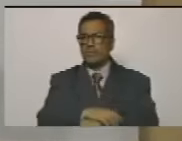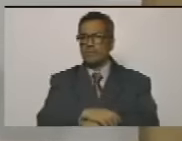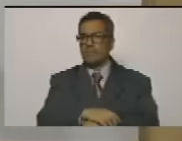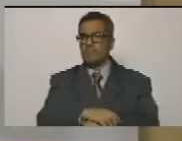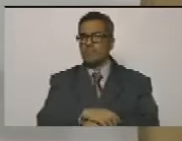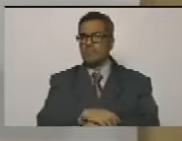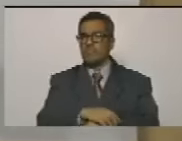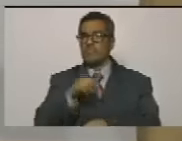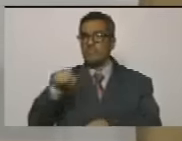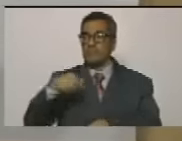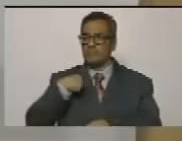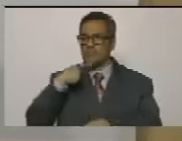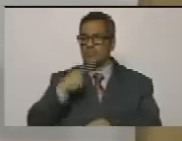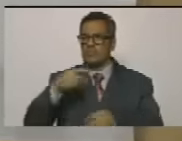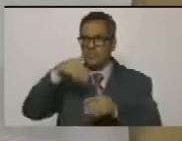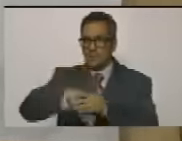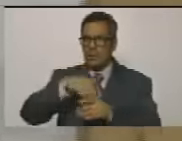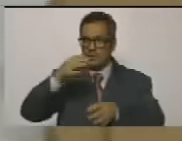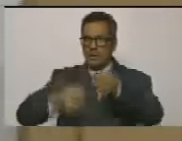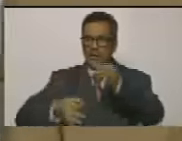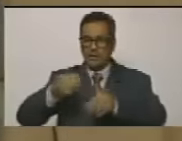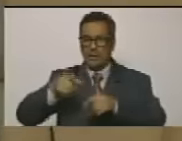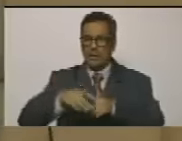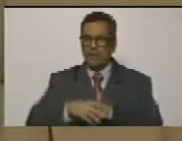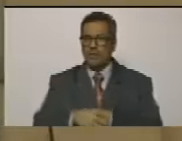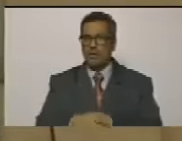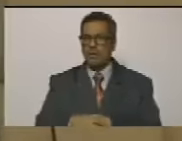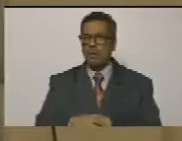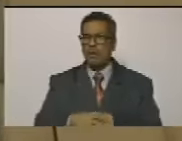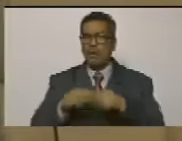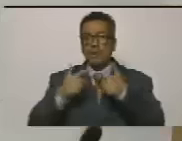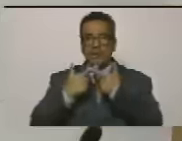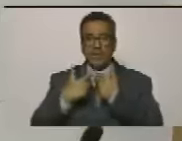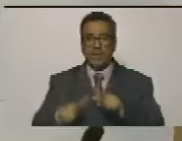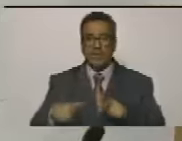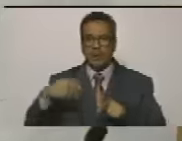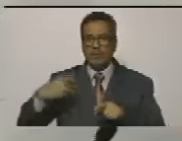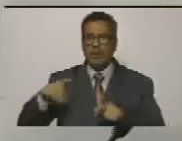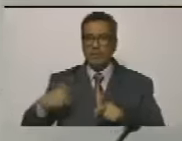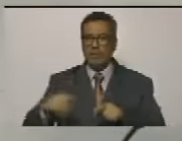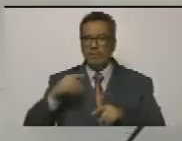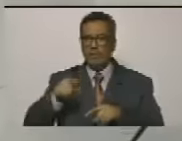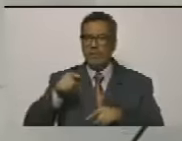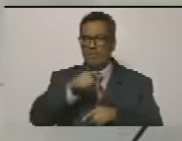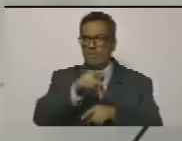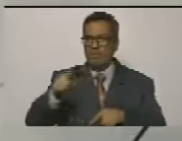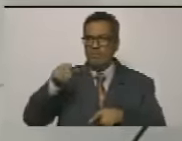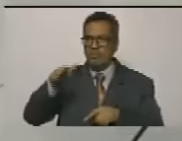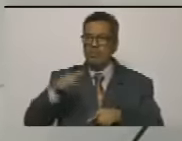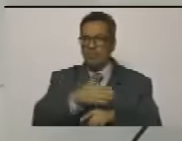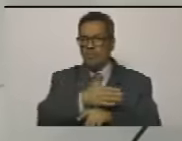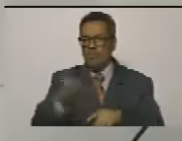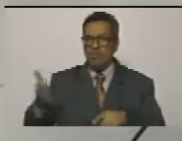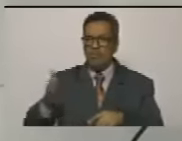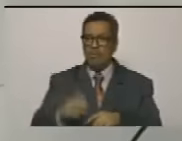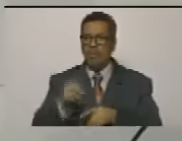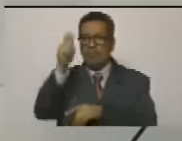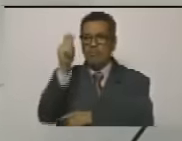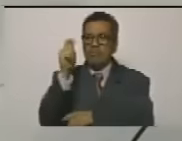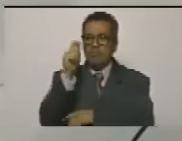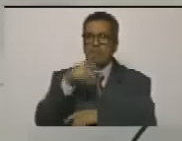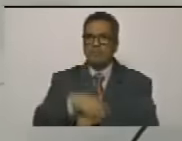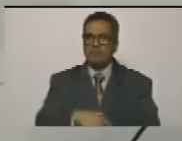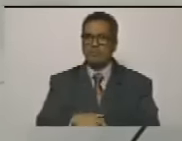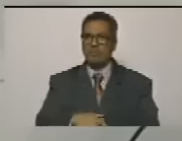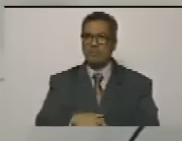y cuando ellos dicen elecciones justas y libres y democráticas resulta que tú usted señor diputado